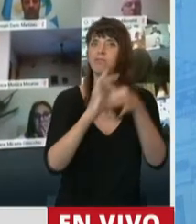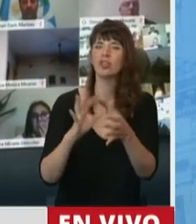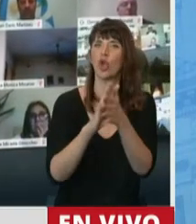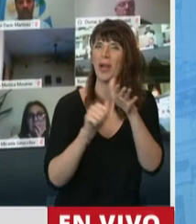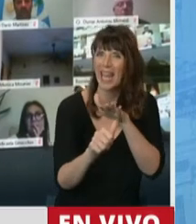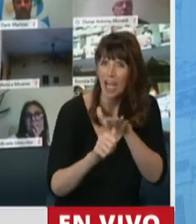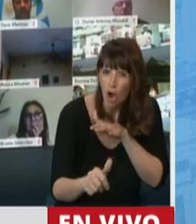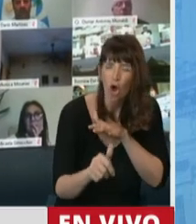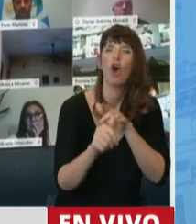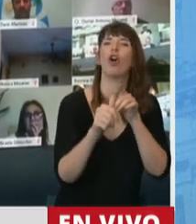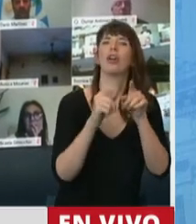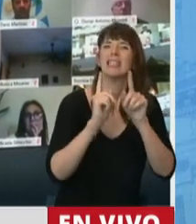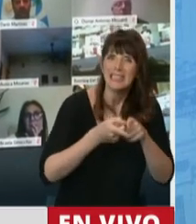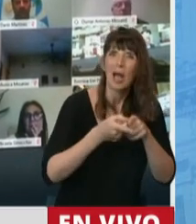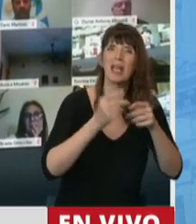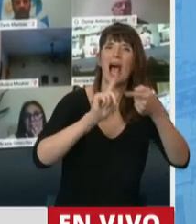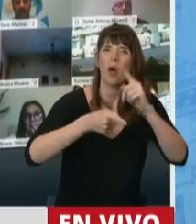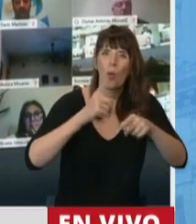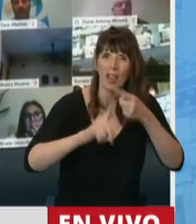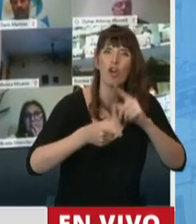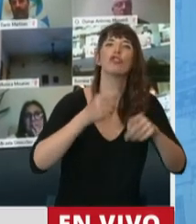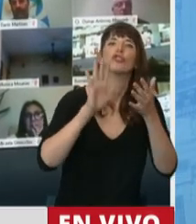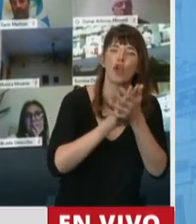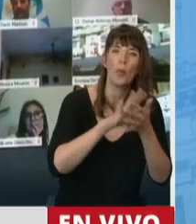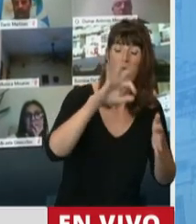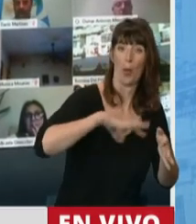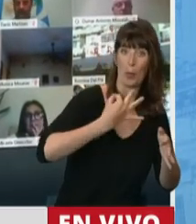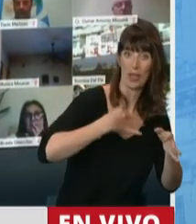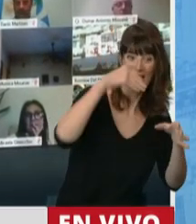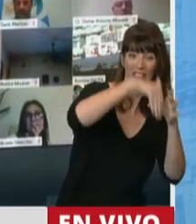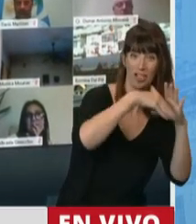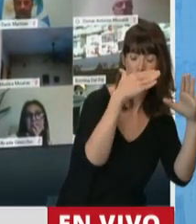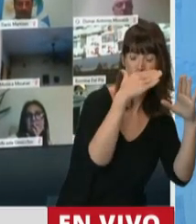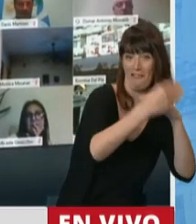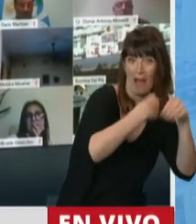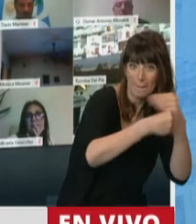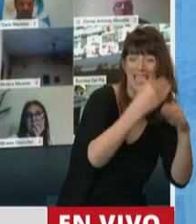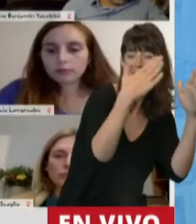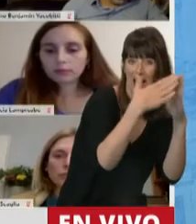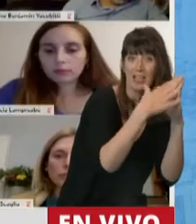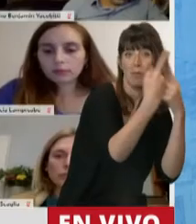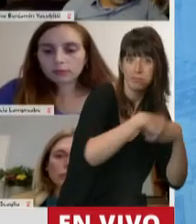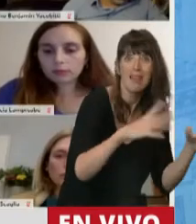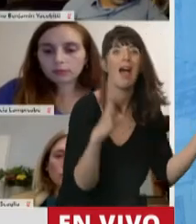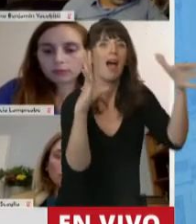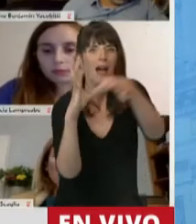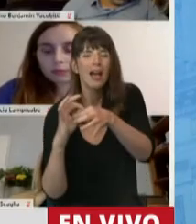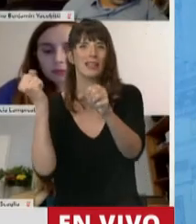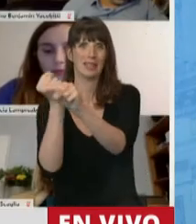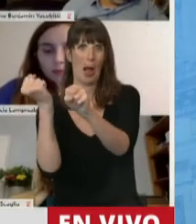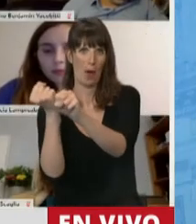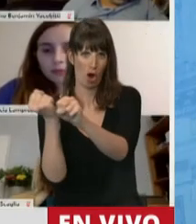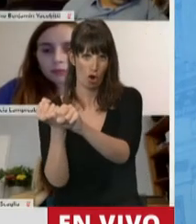conciliación entre la vida familiar y la vida laboral. Ahora bien, acá me quiero detener en algunos puntos.